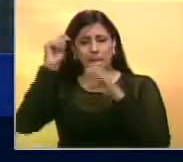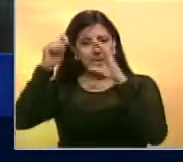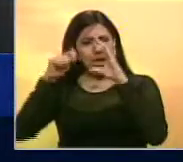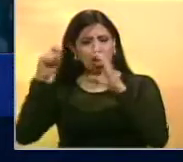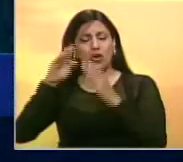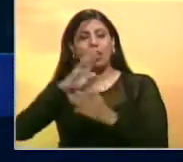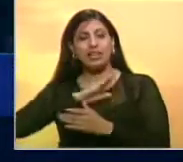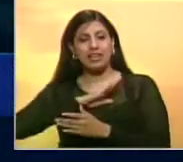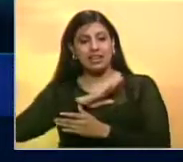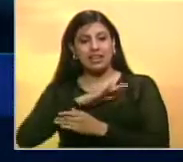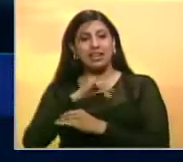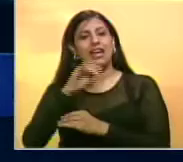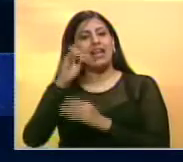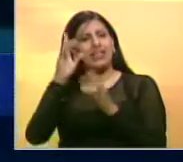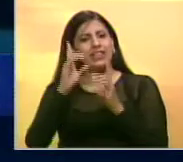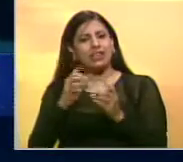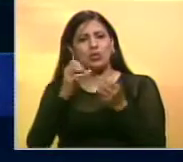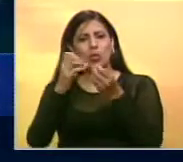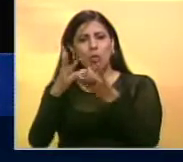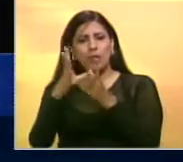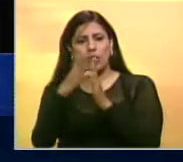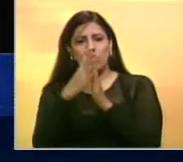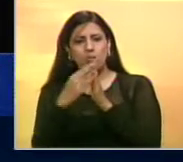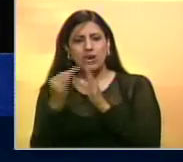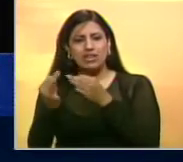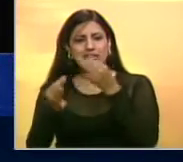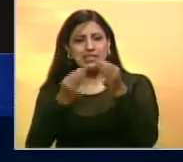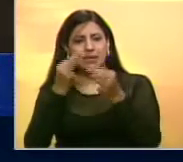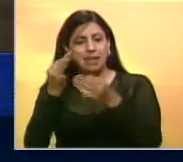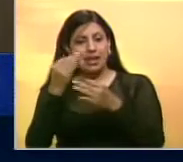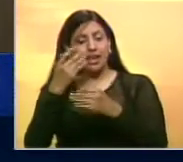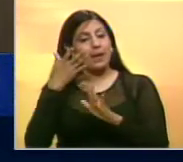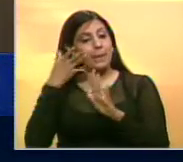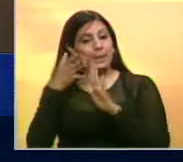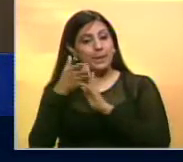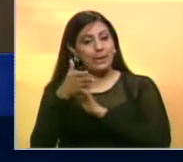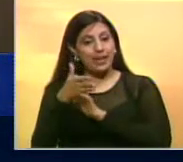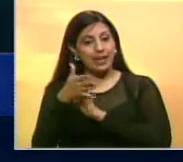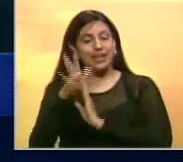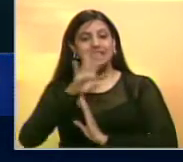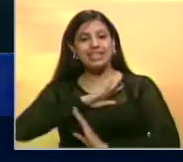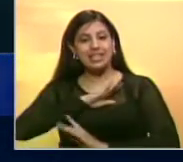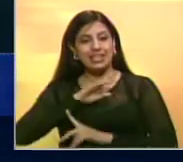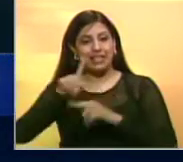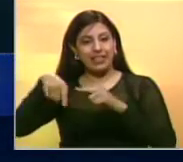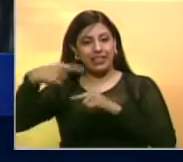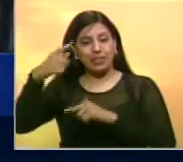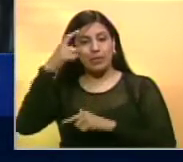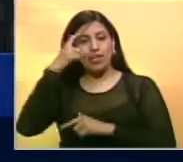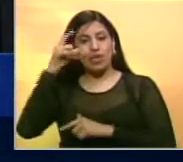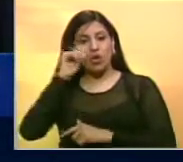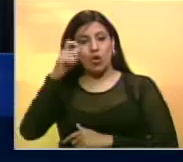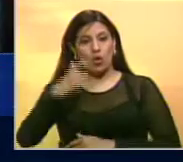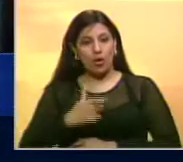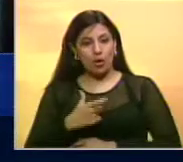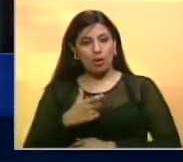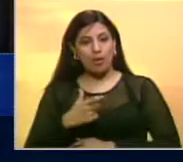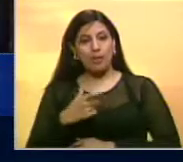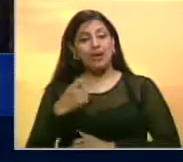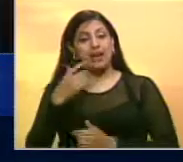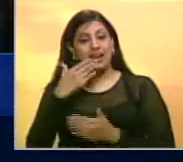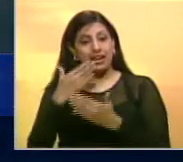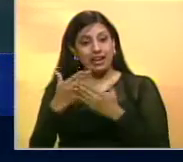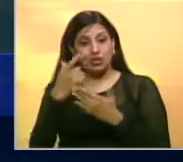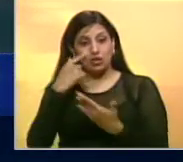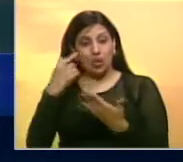la producción de la película decidió entregar una explicación en su página promocional sobre lo que había ocurrido con el capitán Steven Tras saber esto el